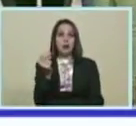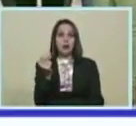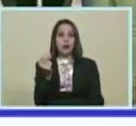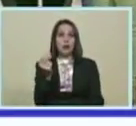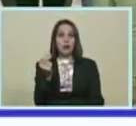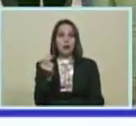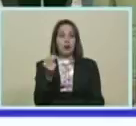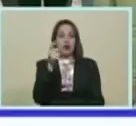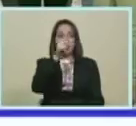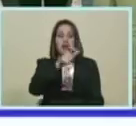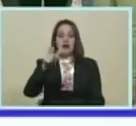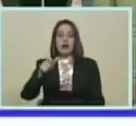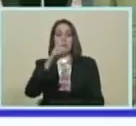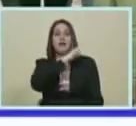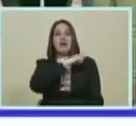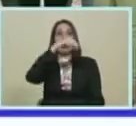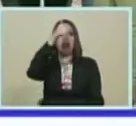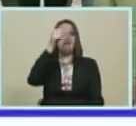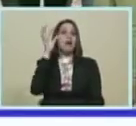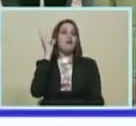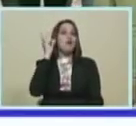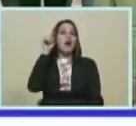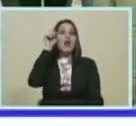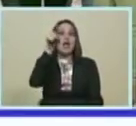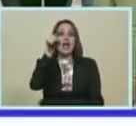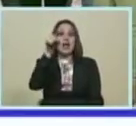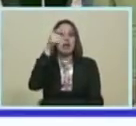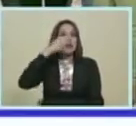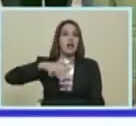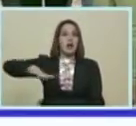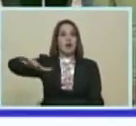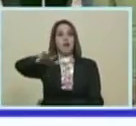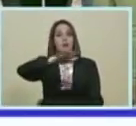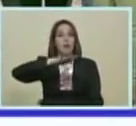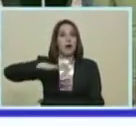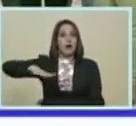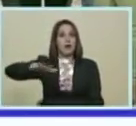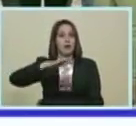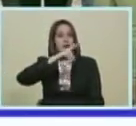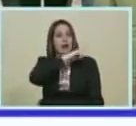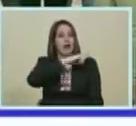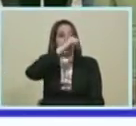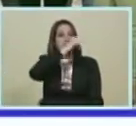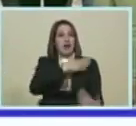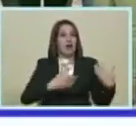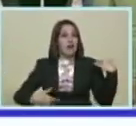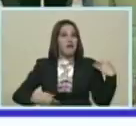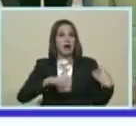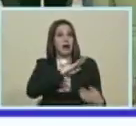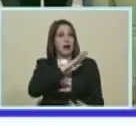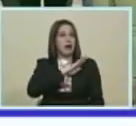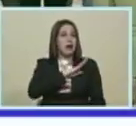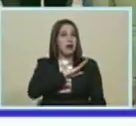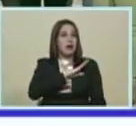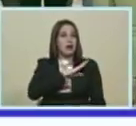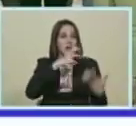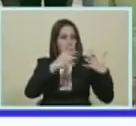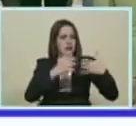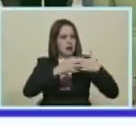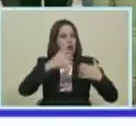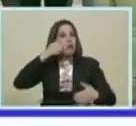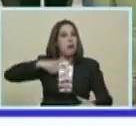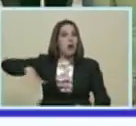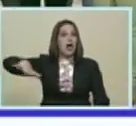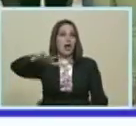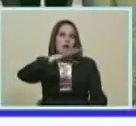La jefa De la fábrica Es esta mujer Mujer del pueblo Los jefes Y la jefa De esta fábrica Es